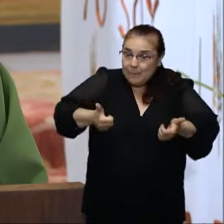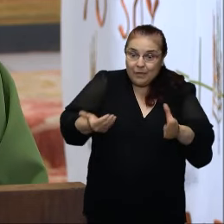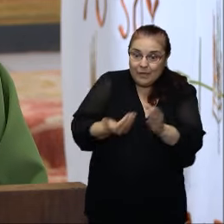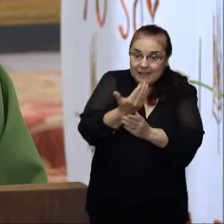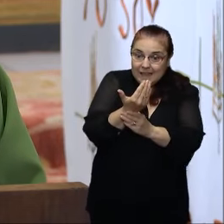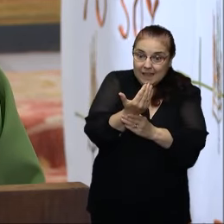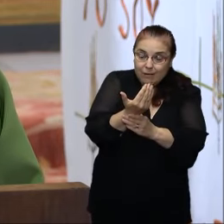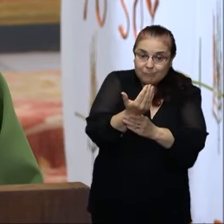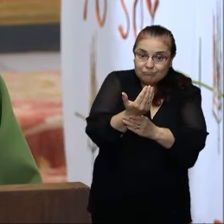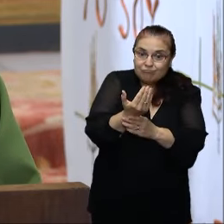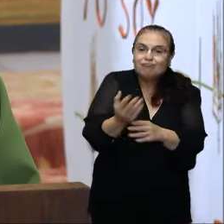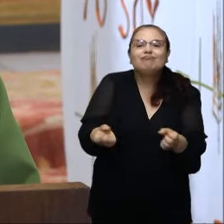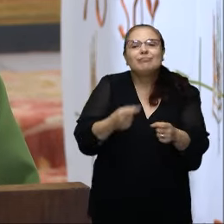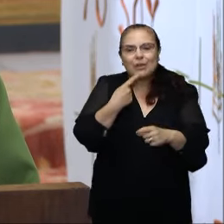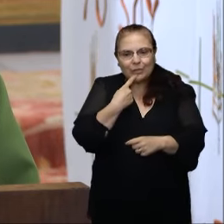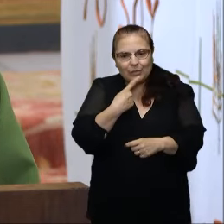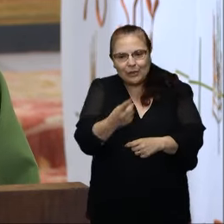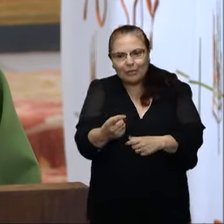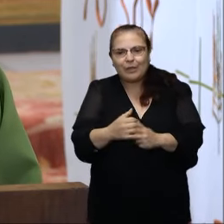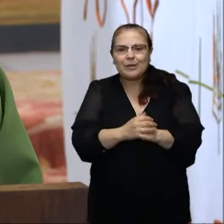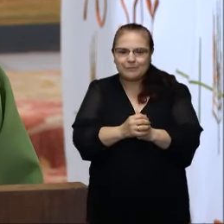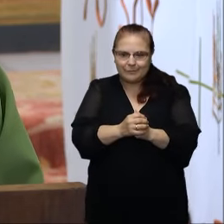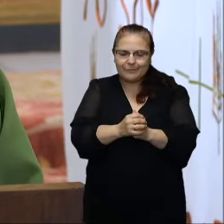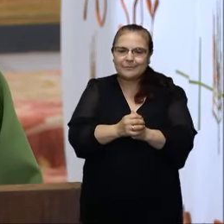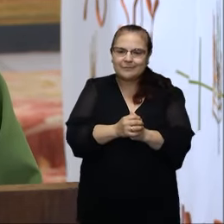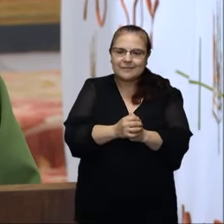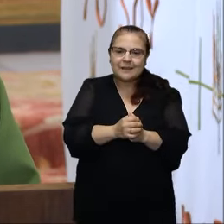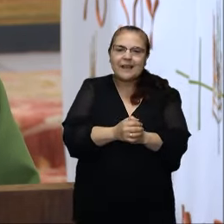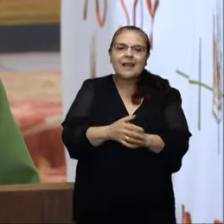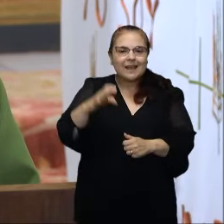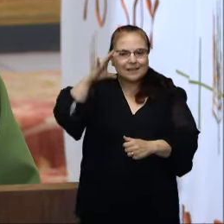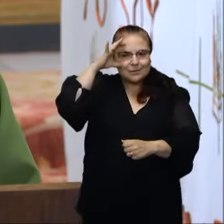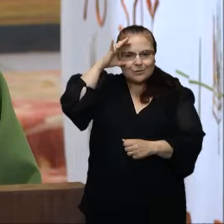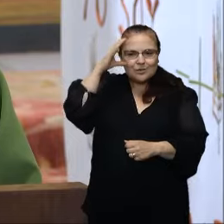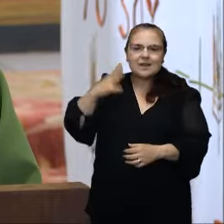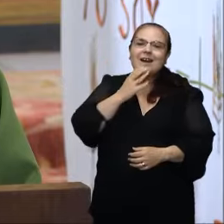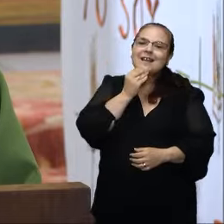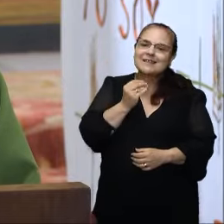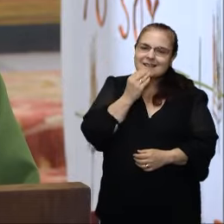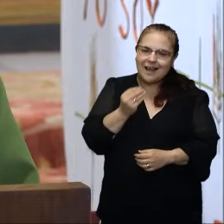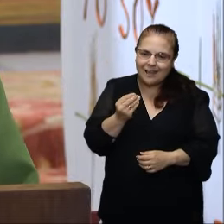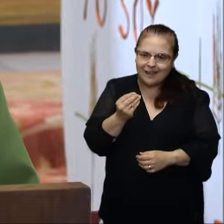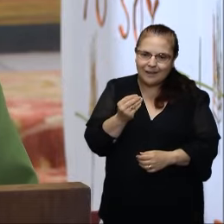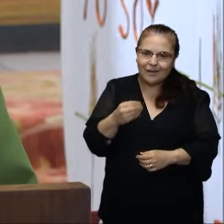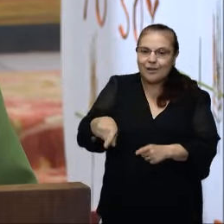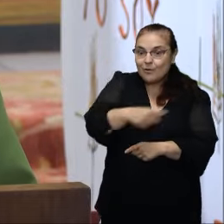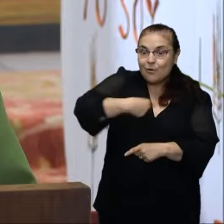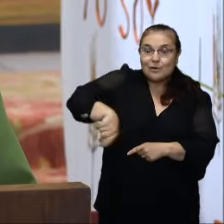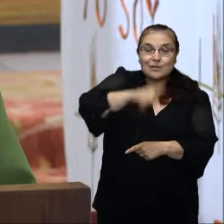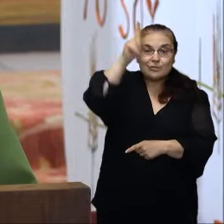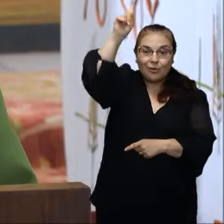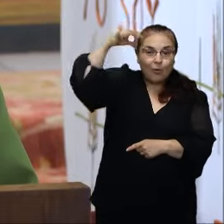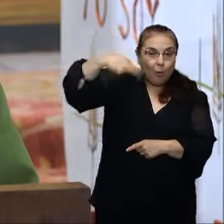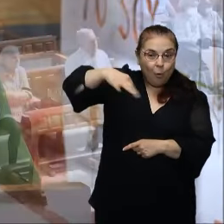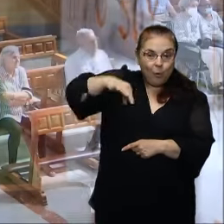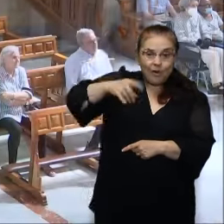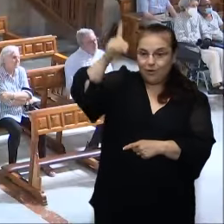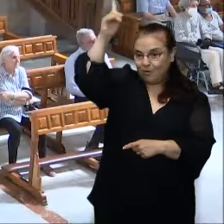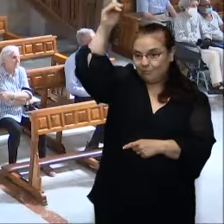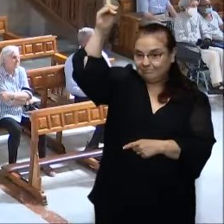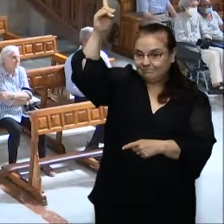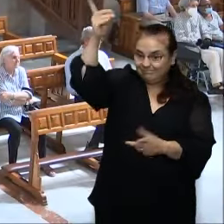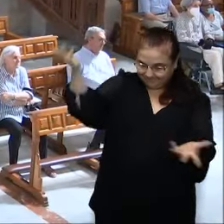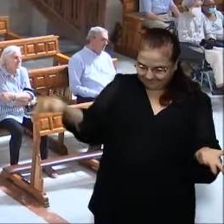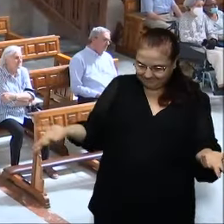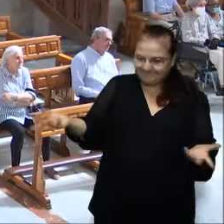que empieza con esas palabras, el Shema. Escucha, Israel, Yahvé, nuestro Dios, es el único Yahvé. Son las palabras